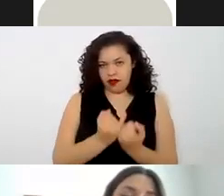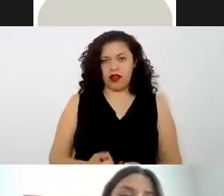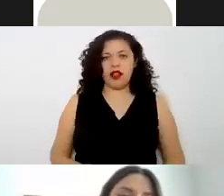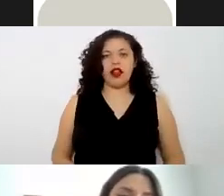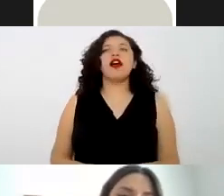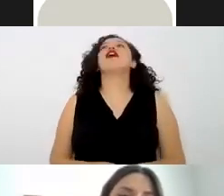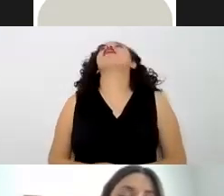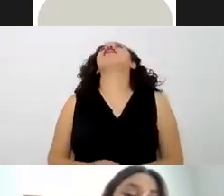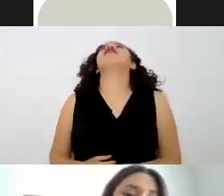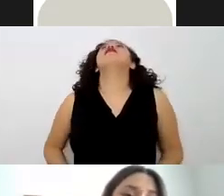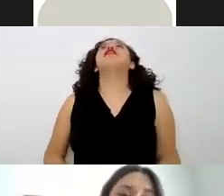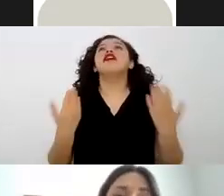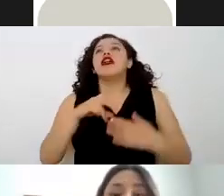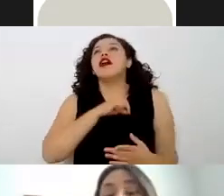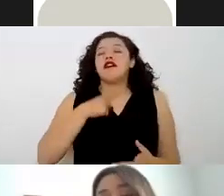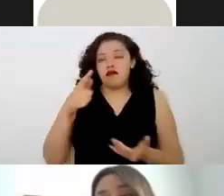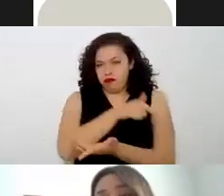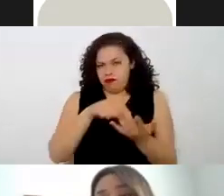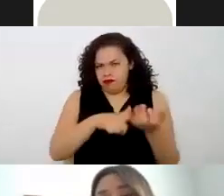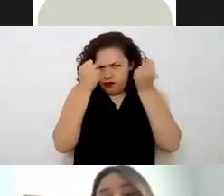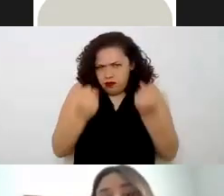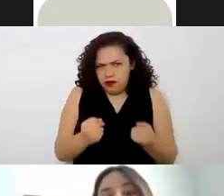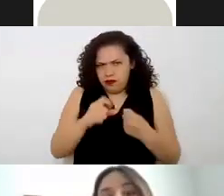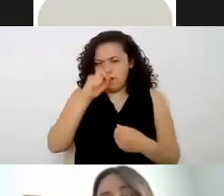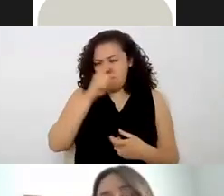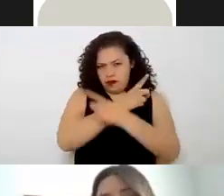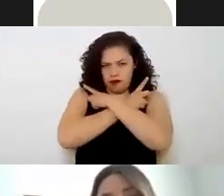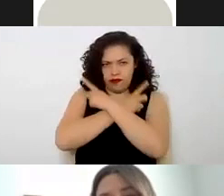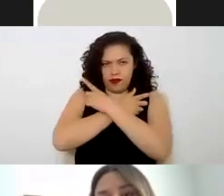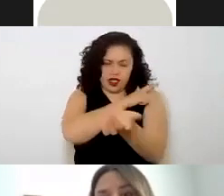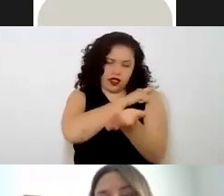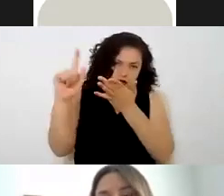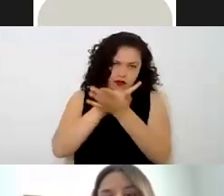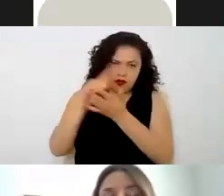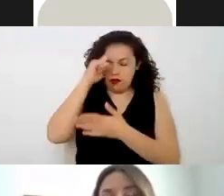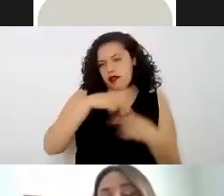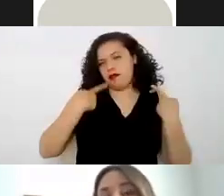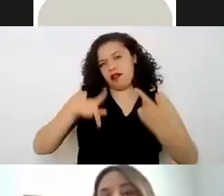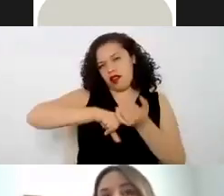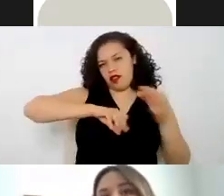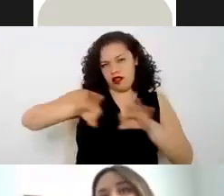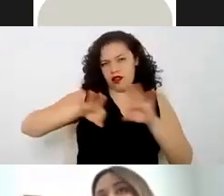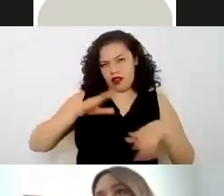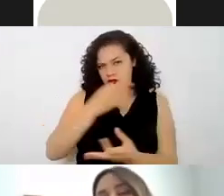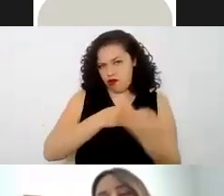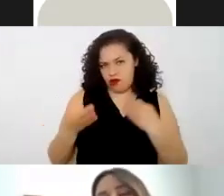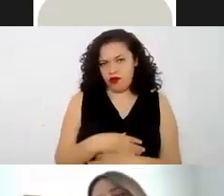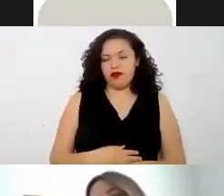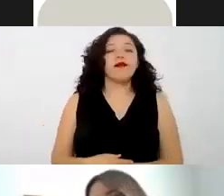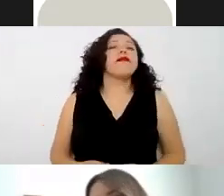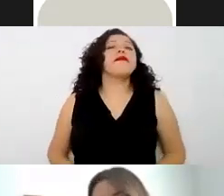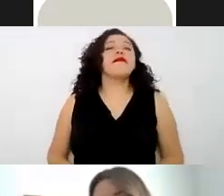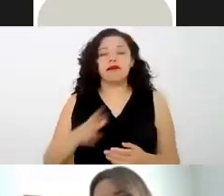posteriormente proporcionar un lugar seguro digno e higiénico para cada trabajador esto consiste en